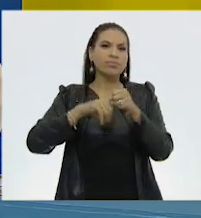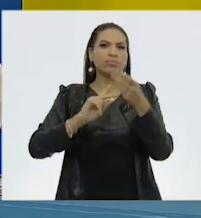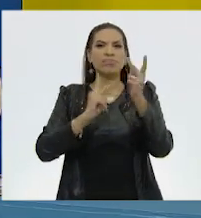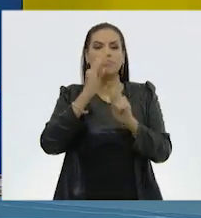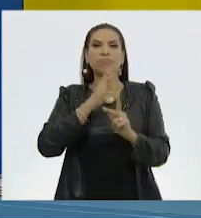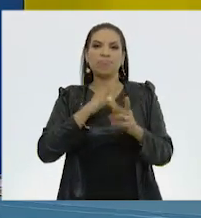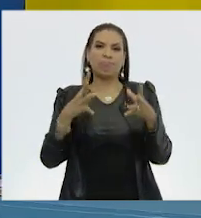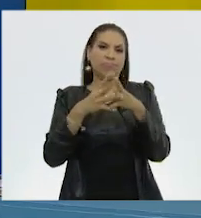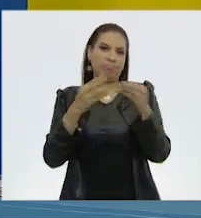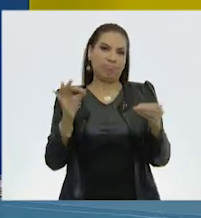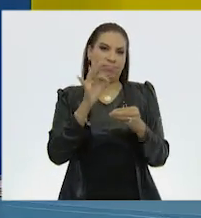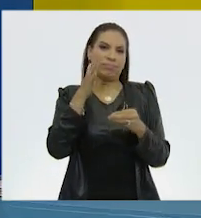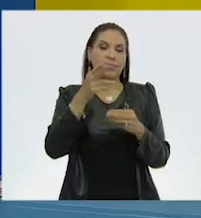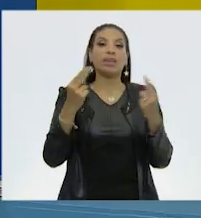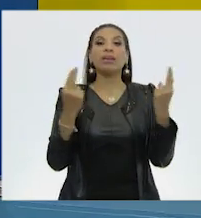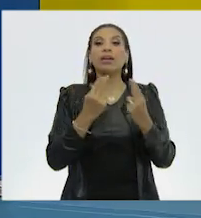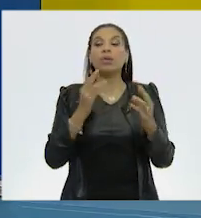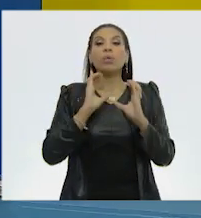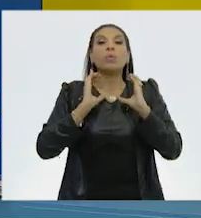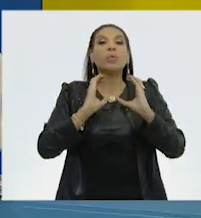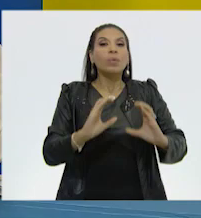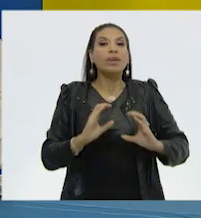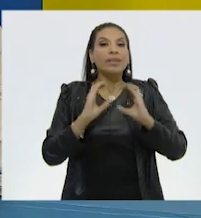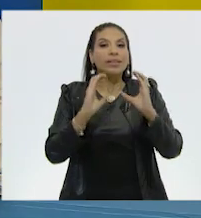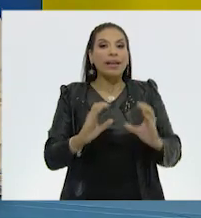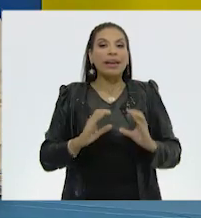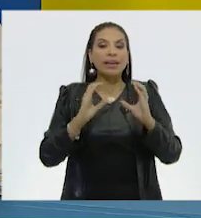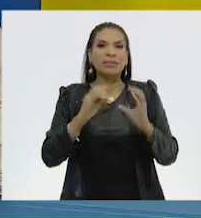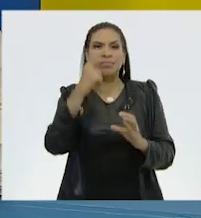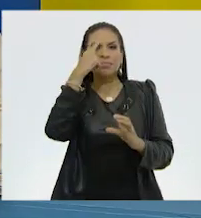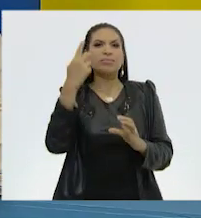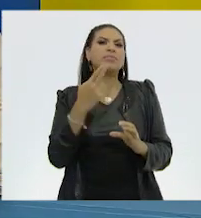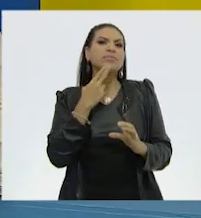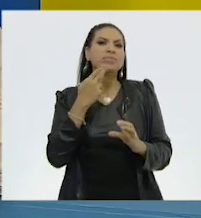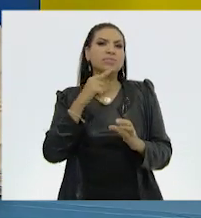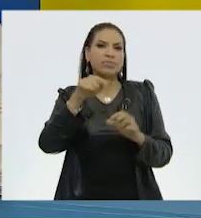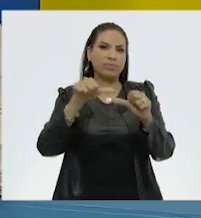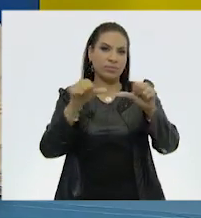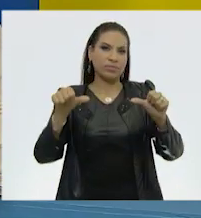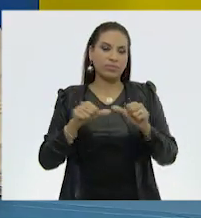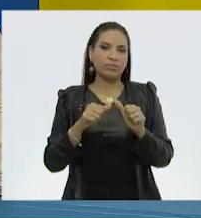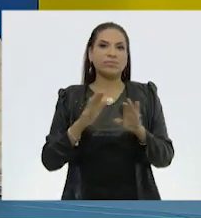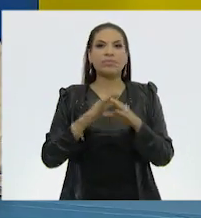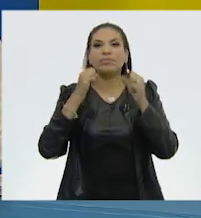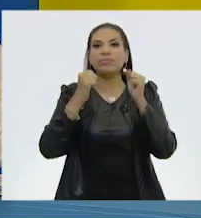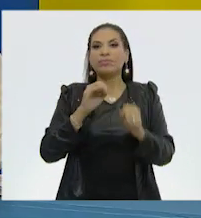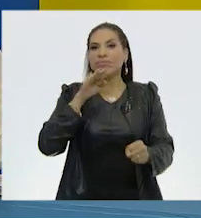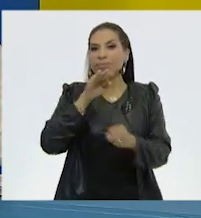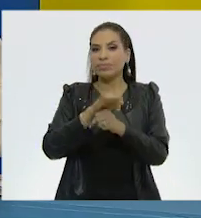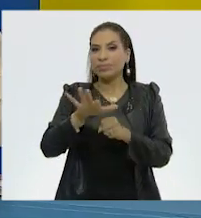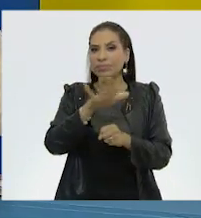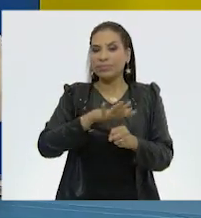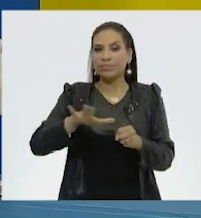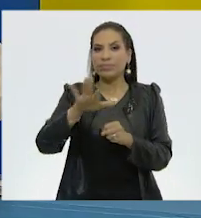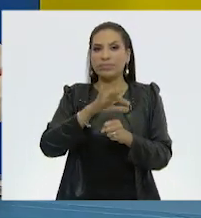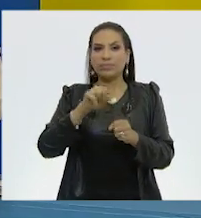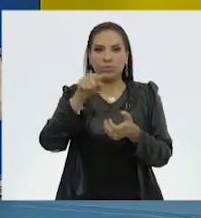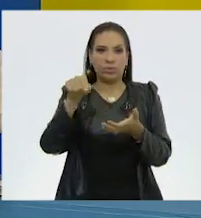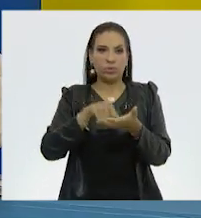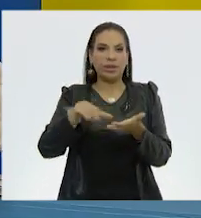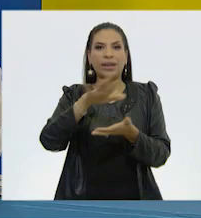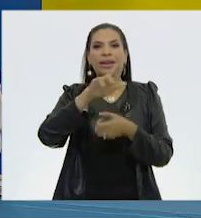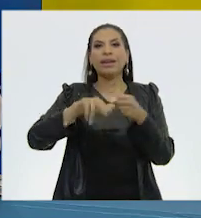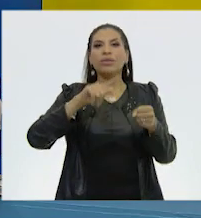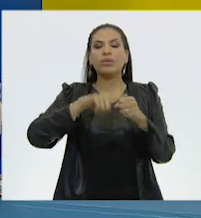extinción. Por ello, la necesidad de cuidarlas. La finalidad de estas áreas es asegurar la protección de un espacio